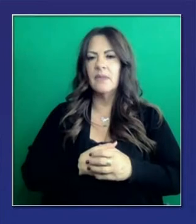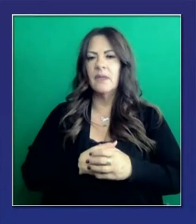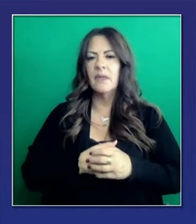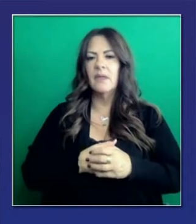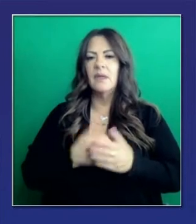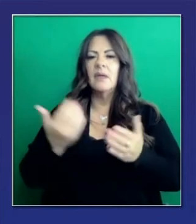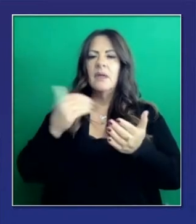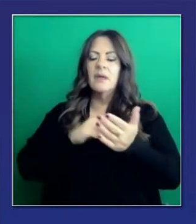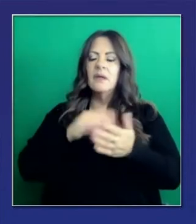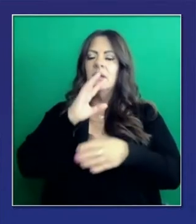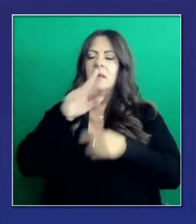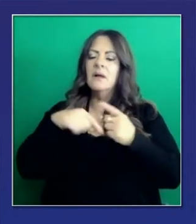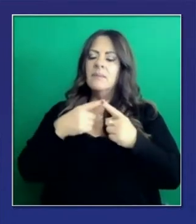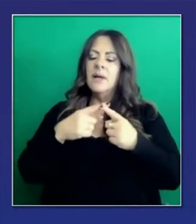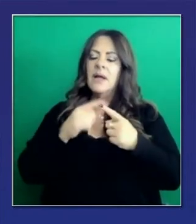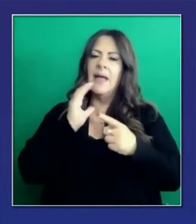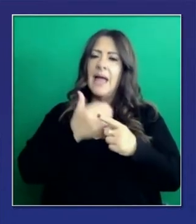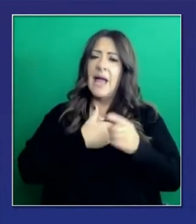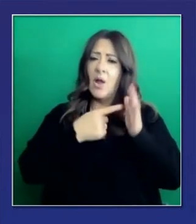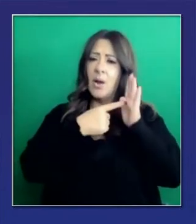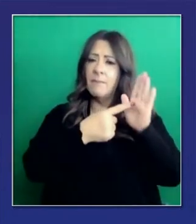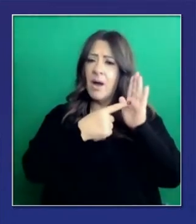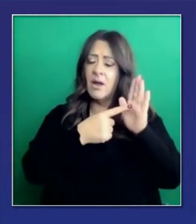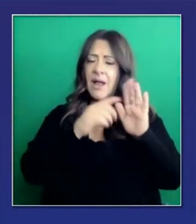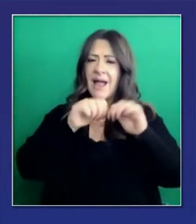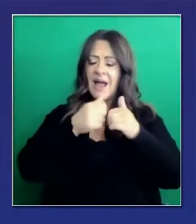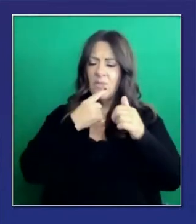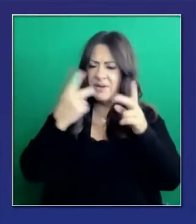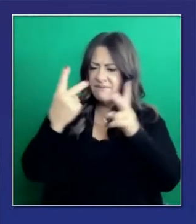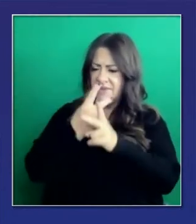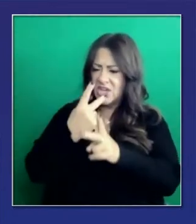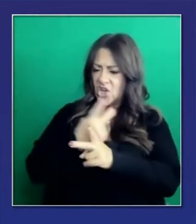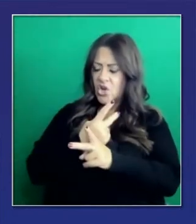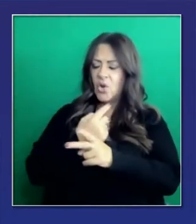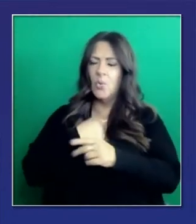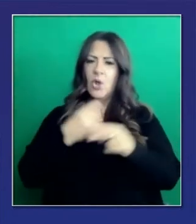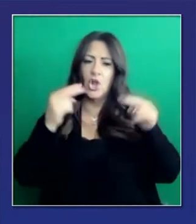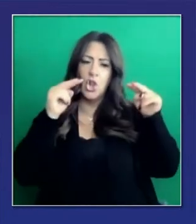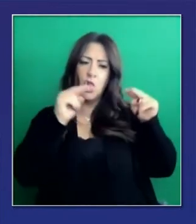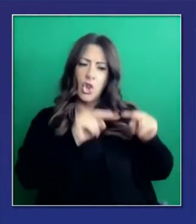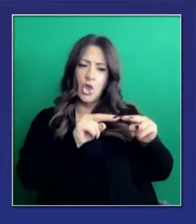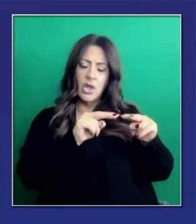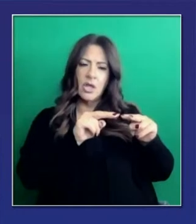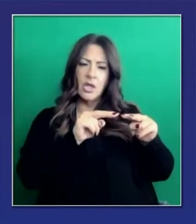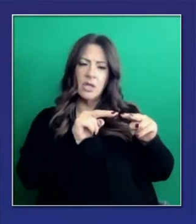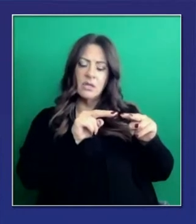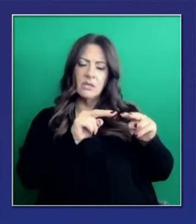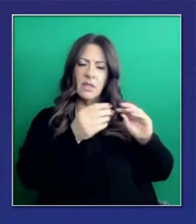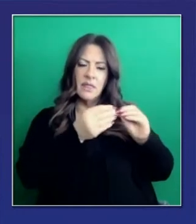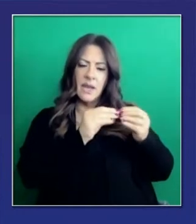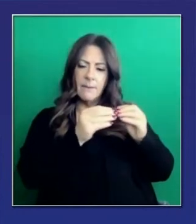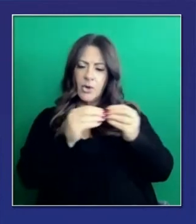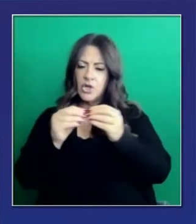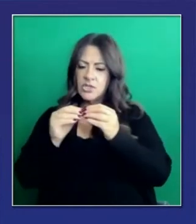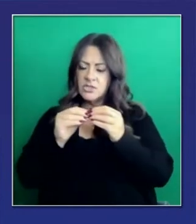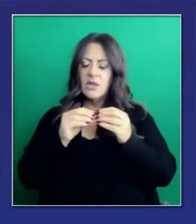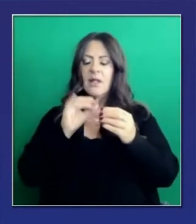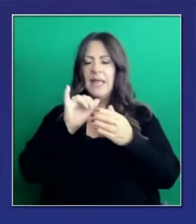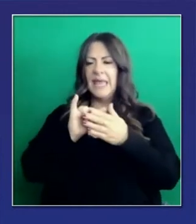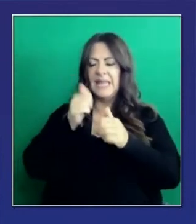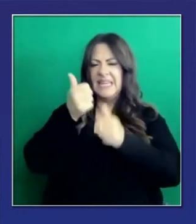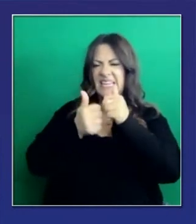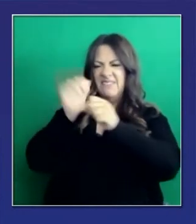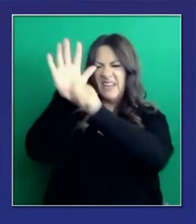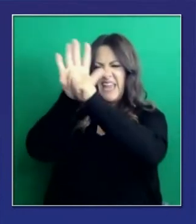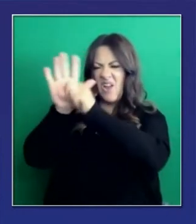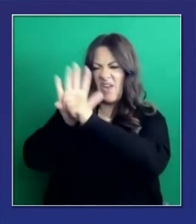el marco, el modelo, los calcos que estudiamos con este marco y los niveles tienen que ver